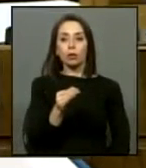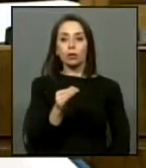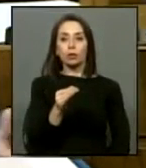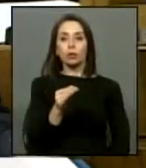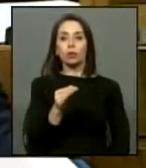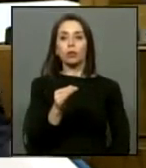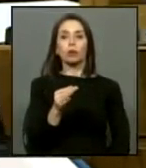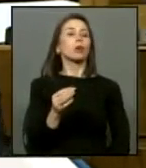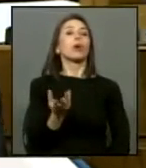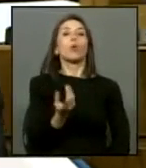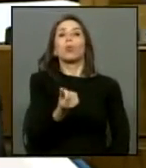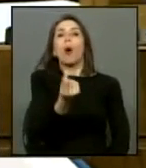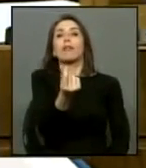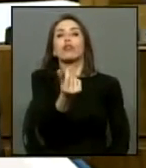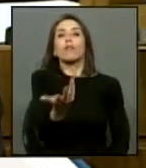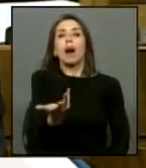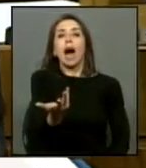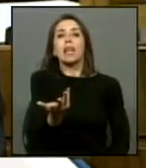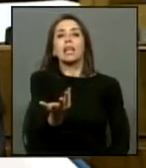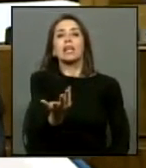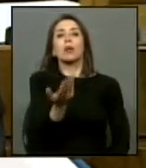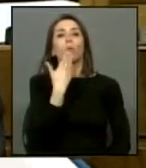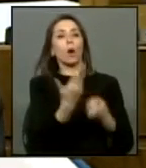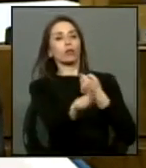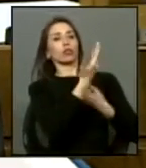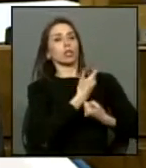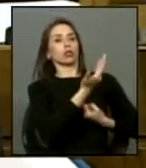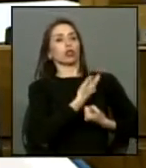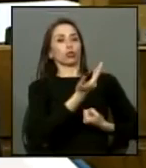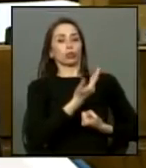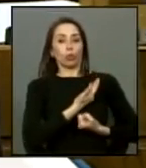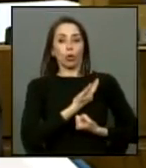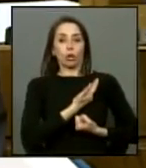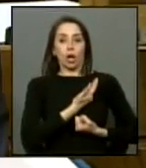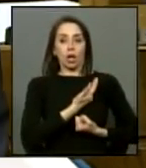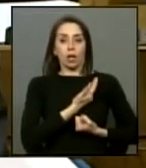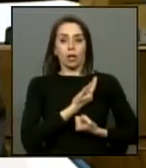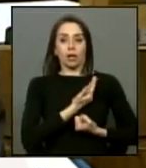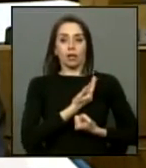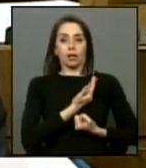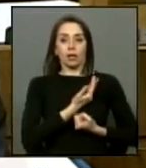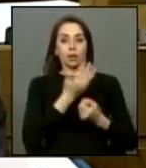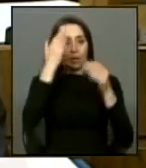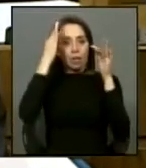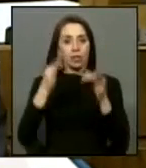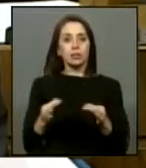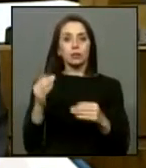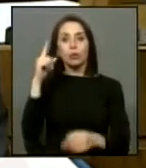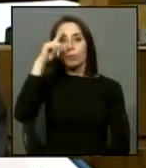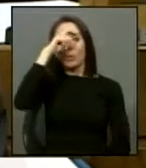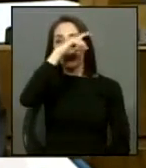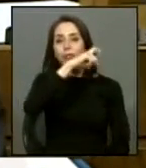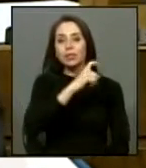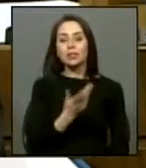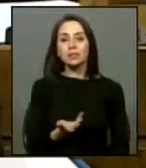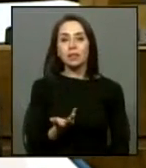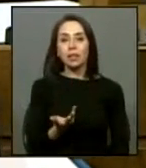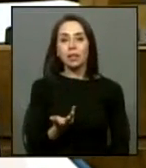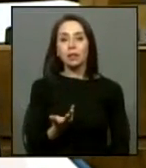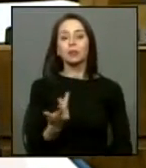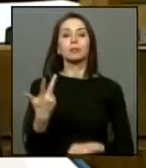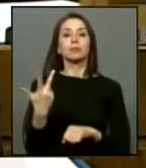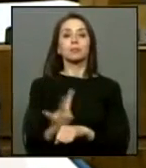¿cuánto vale que te hayan torturado? claramente es una decisión muy difícil y